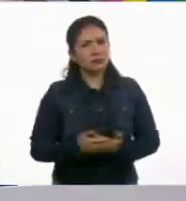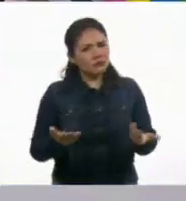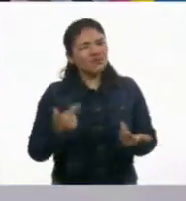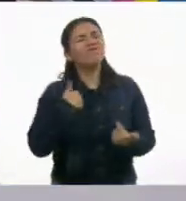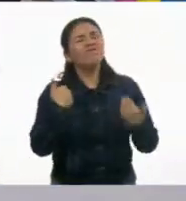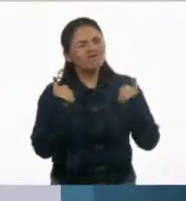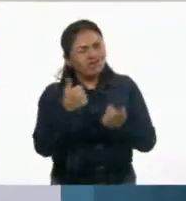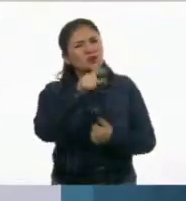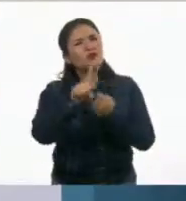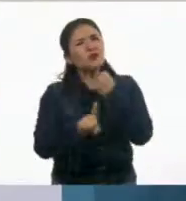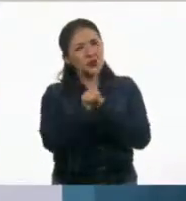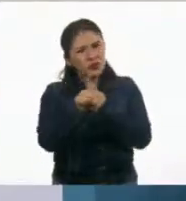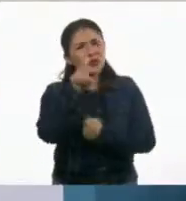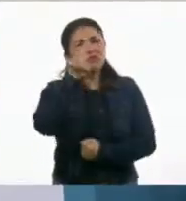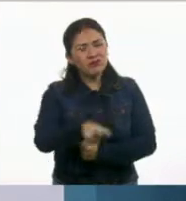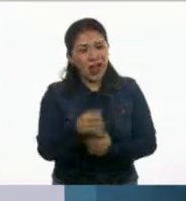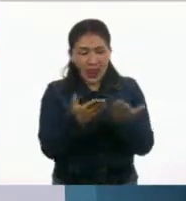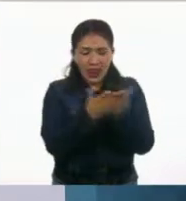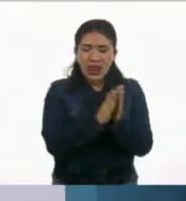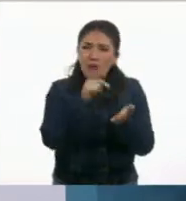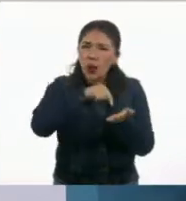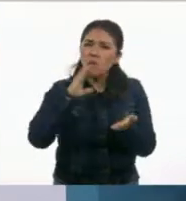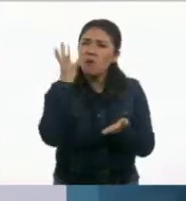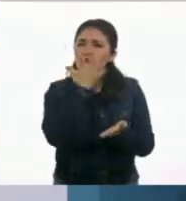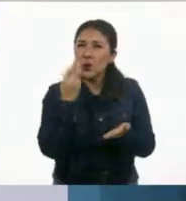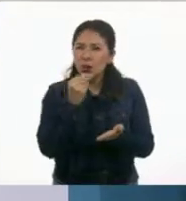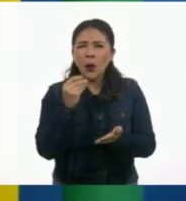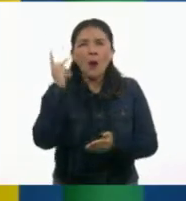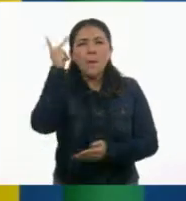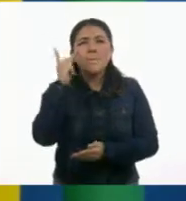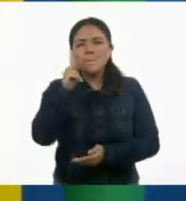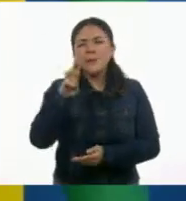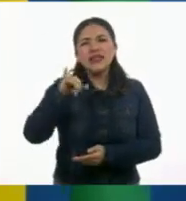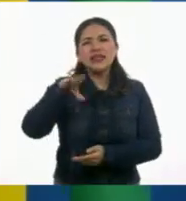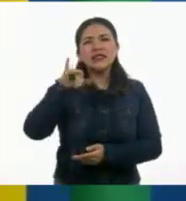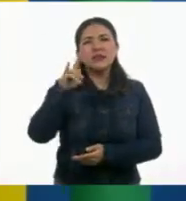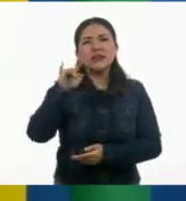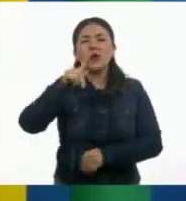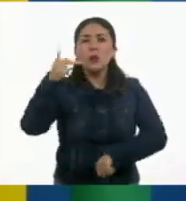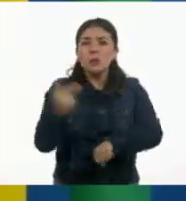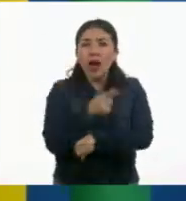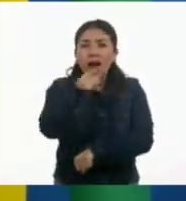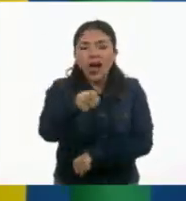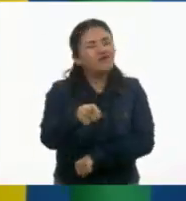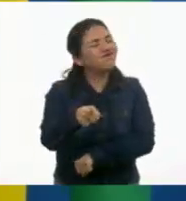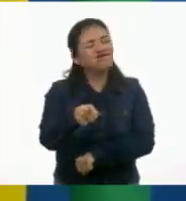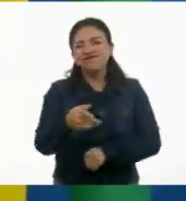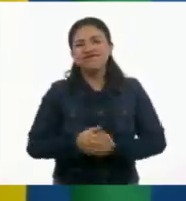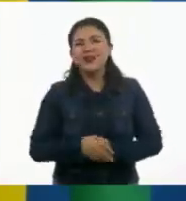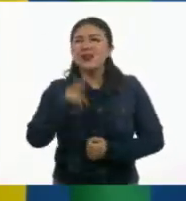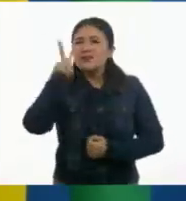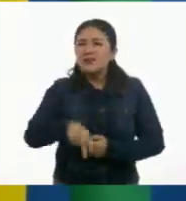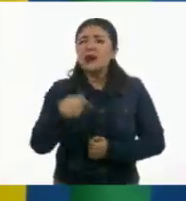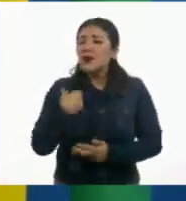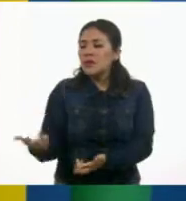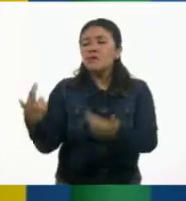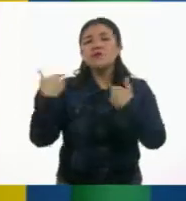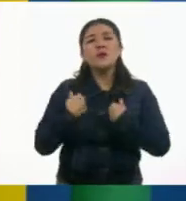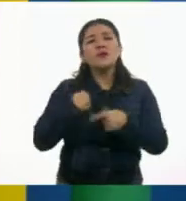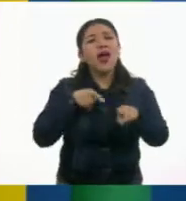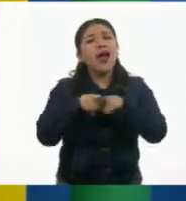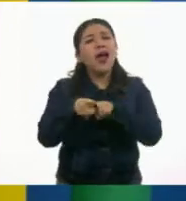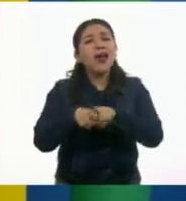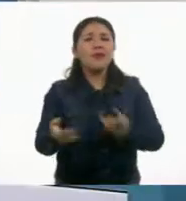Entiendo tu problemática. Digo, un libro tan bonito como El Principito y que te haya pasado lo que te pasó. ¡Ay, sí! Aparte me lo regaló mi nona.